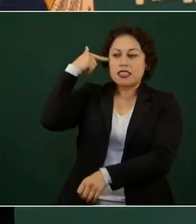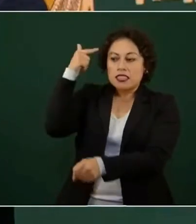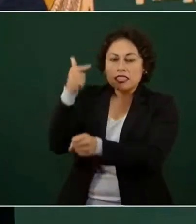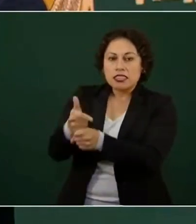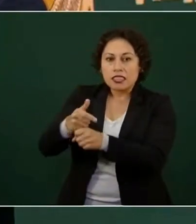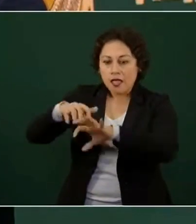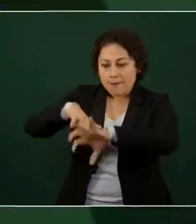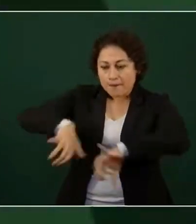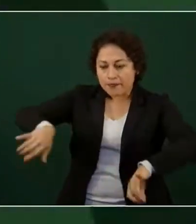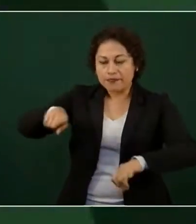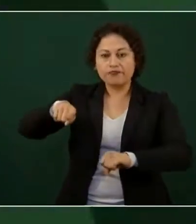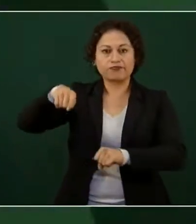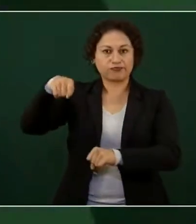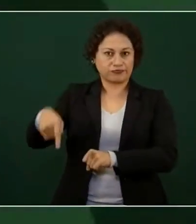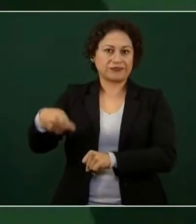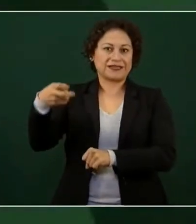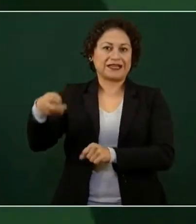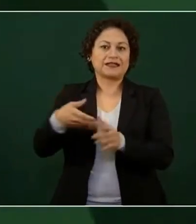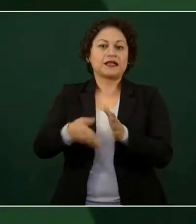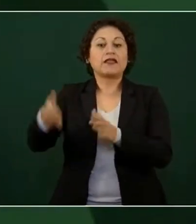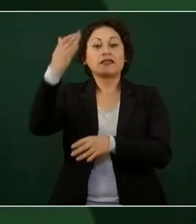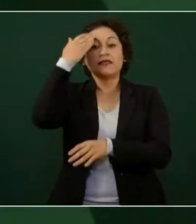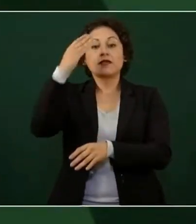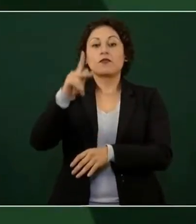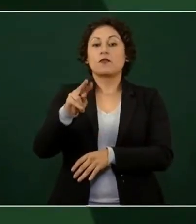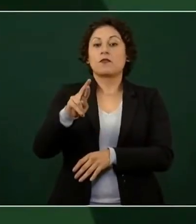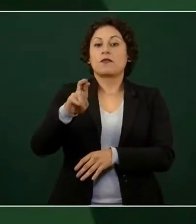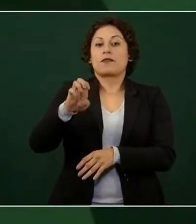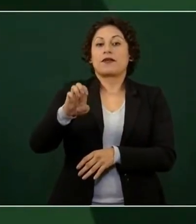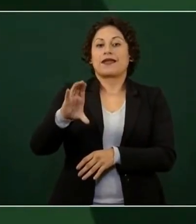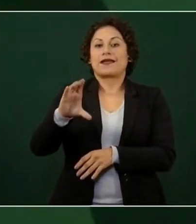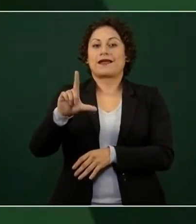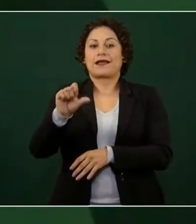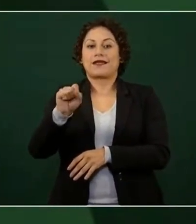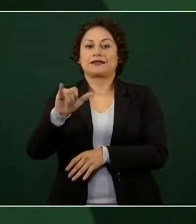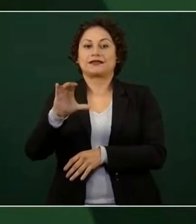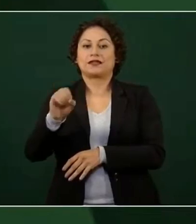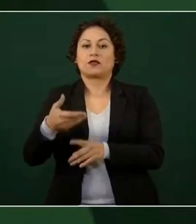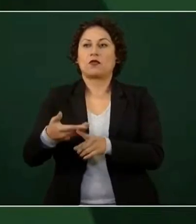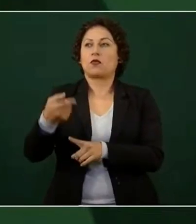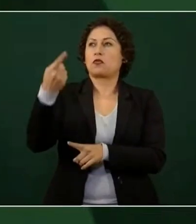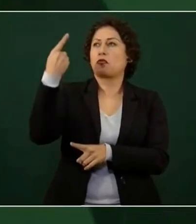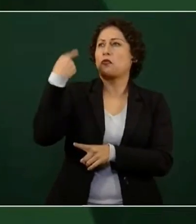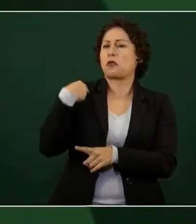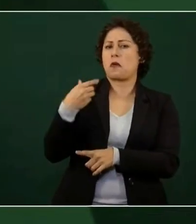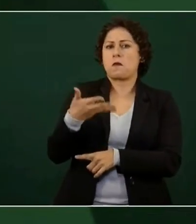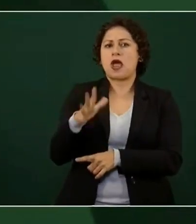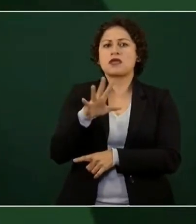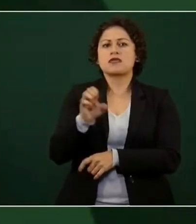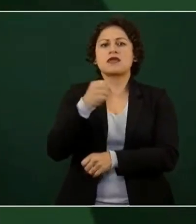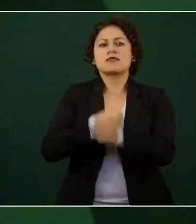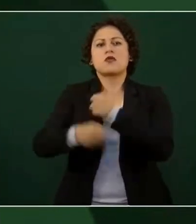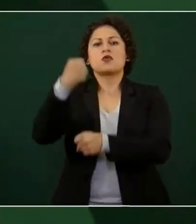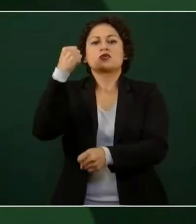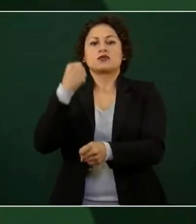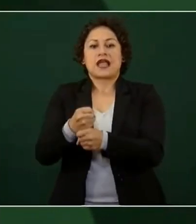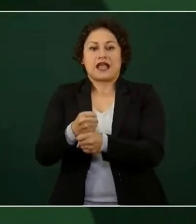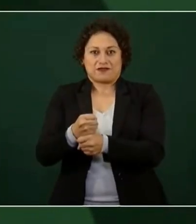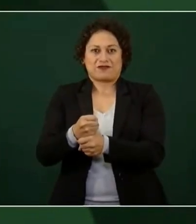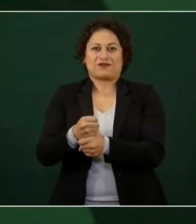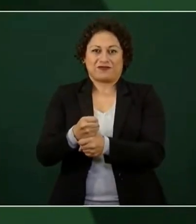son del preclásico. Estamos hablando de cerca de 500 años antes de nuestra era, que es algo